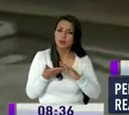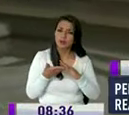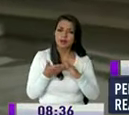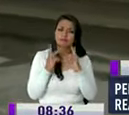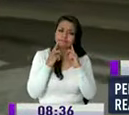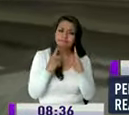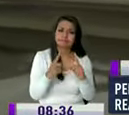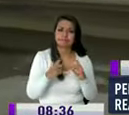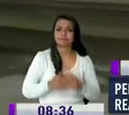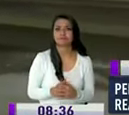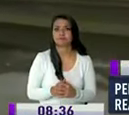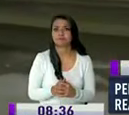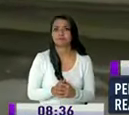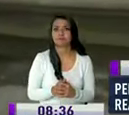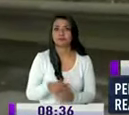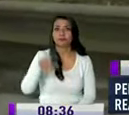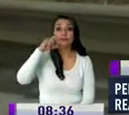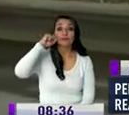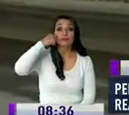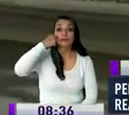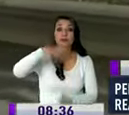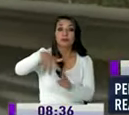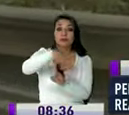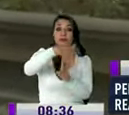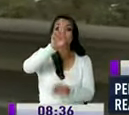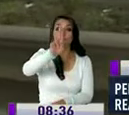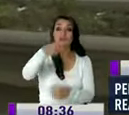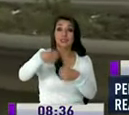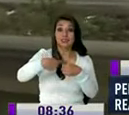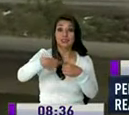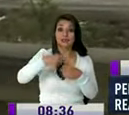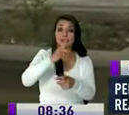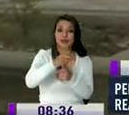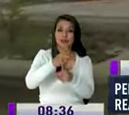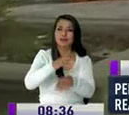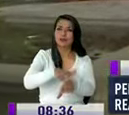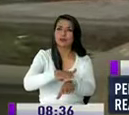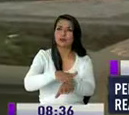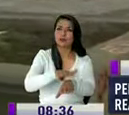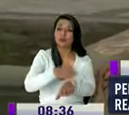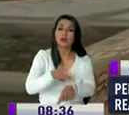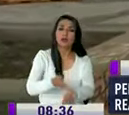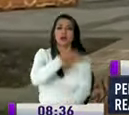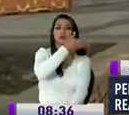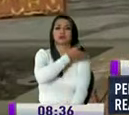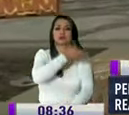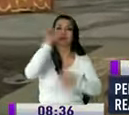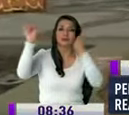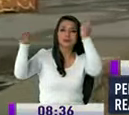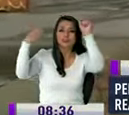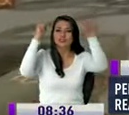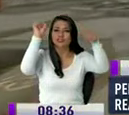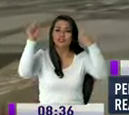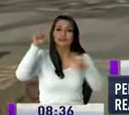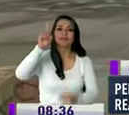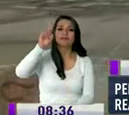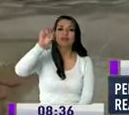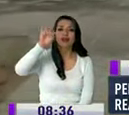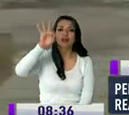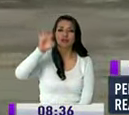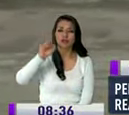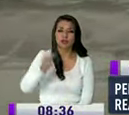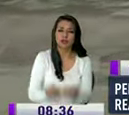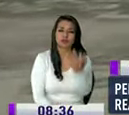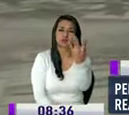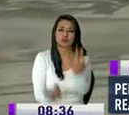personas recordarán al parque de las diversidades aquí en el sur de la capital porque aquí estuvo la discoteca factory que fue incendiada